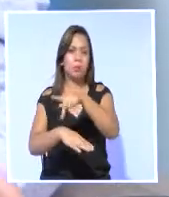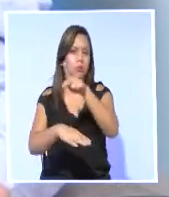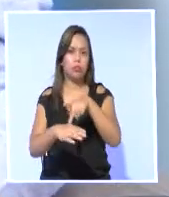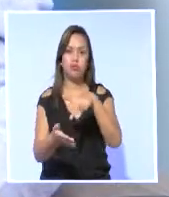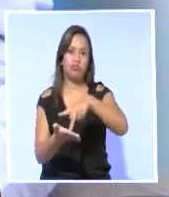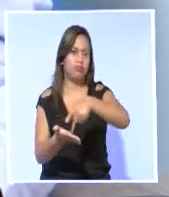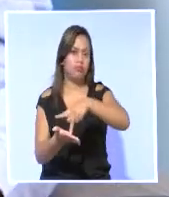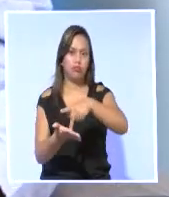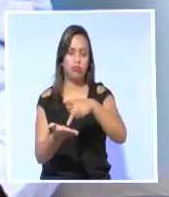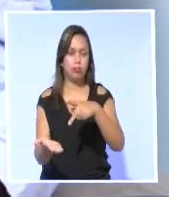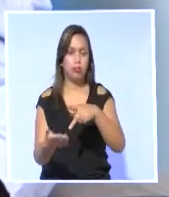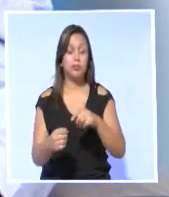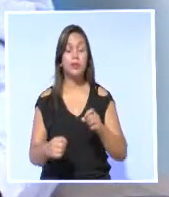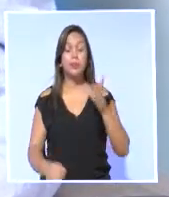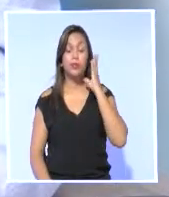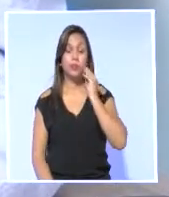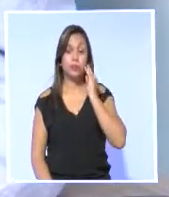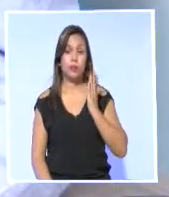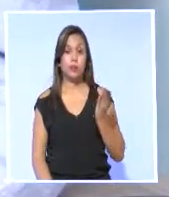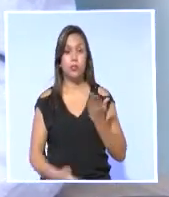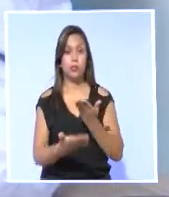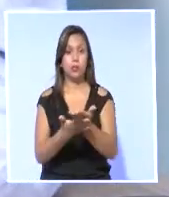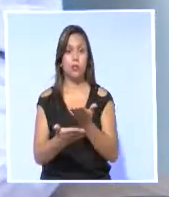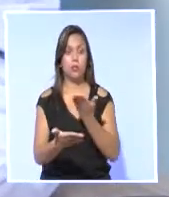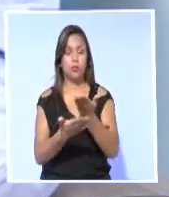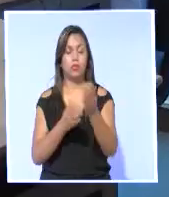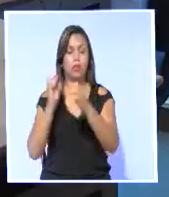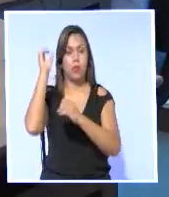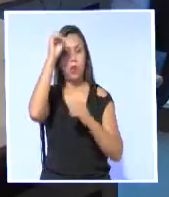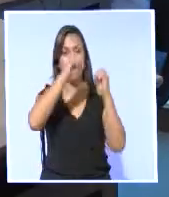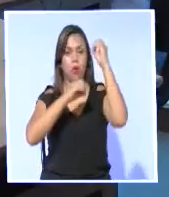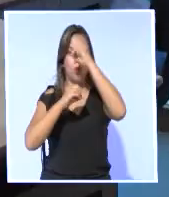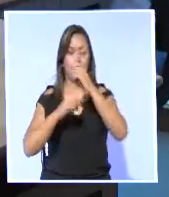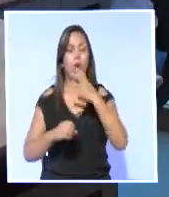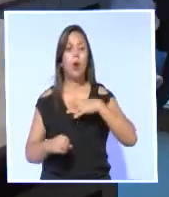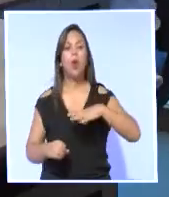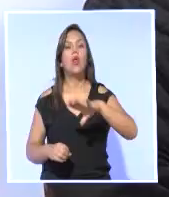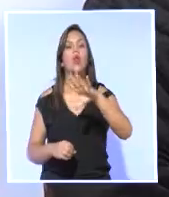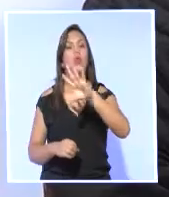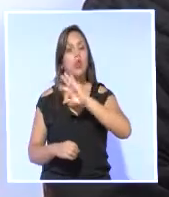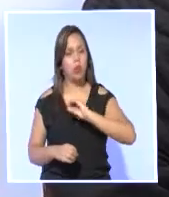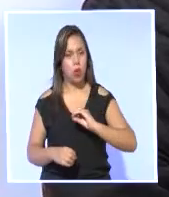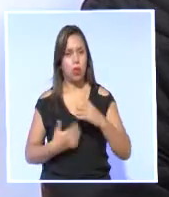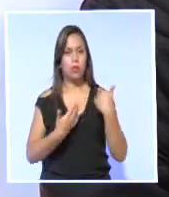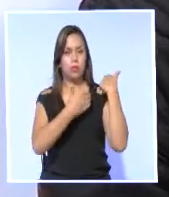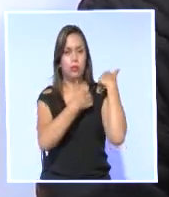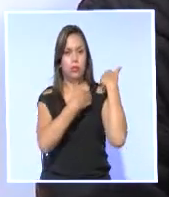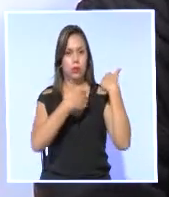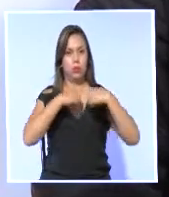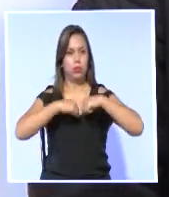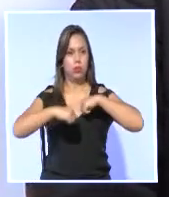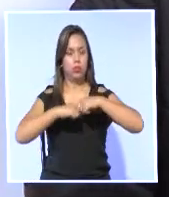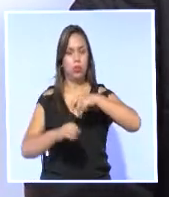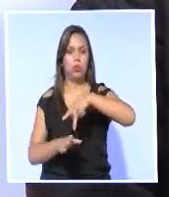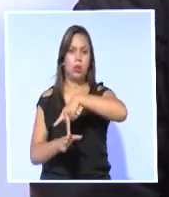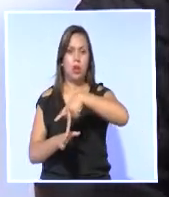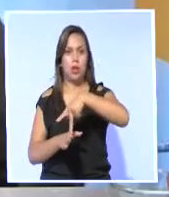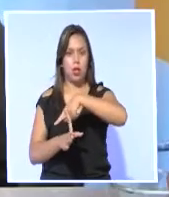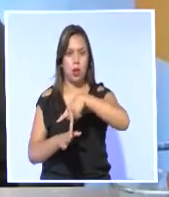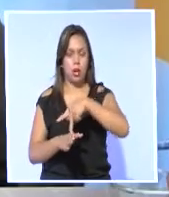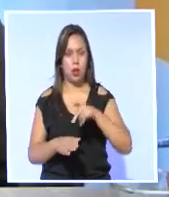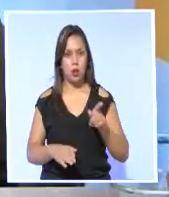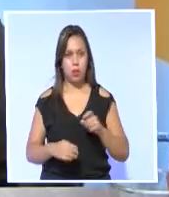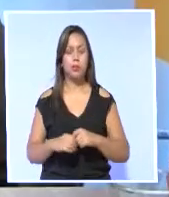conclusiones, los expertos dieron propuestas y observaciones. Todos somos responsables de la gestión del riesgo y nadie se libra de hacerla.